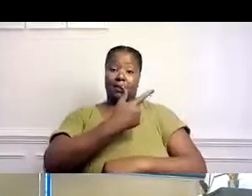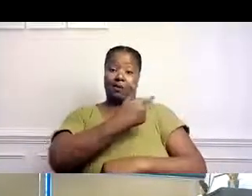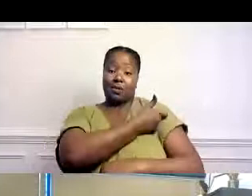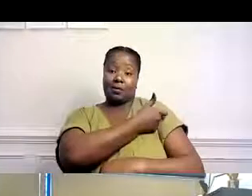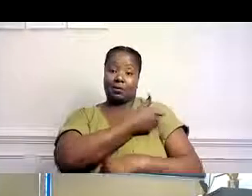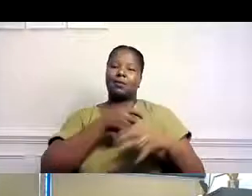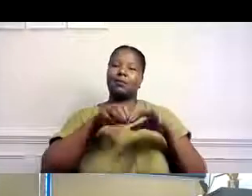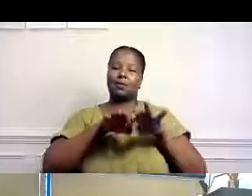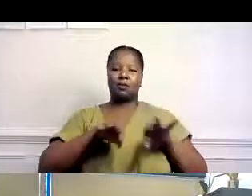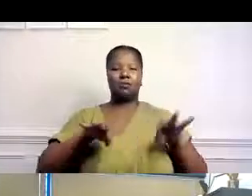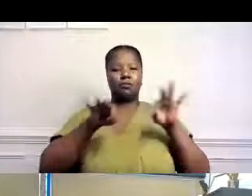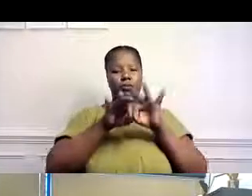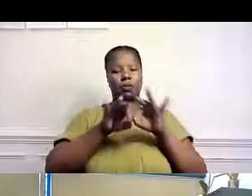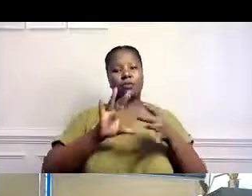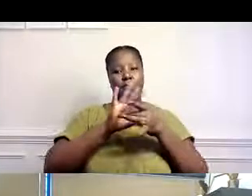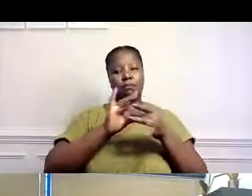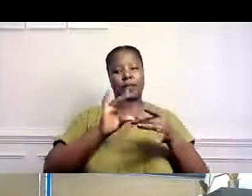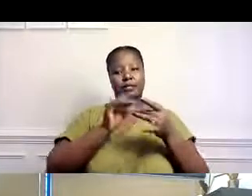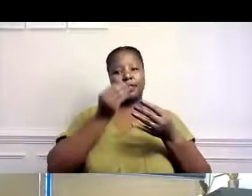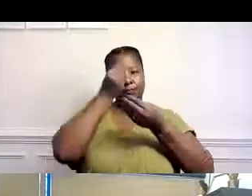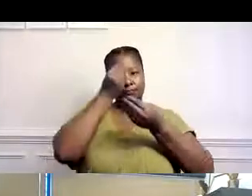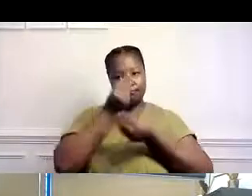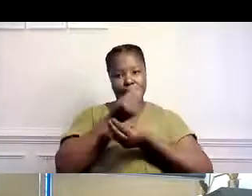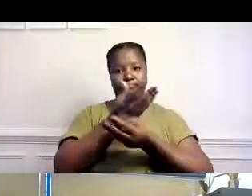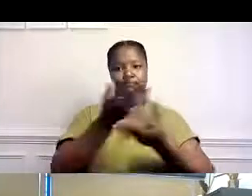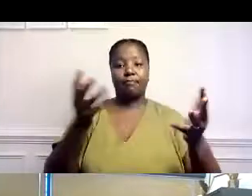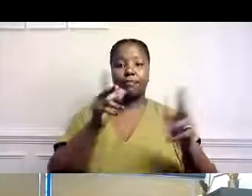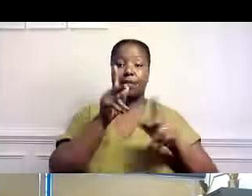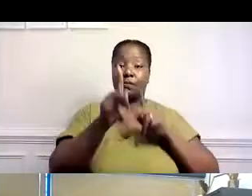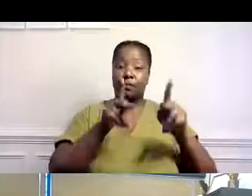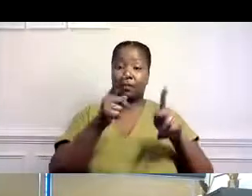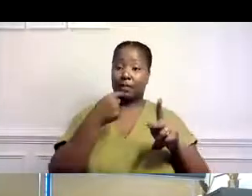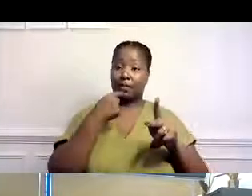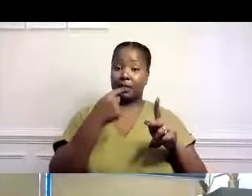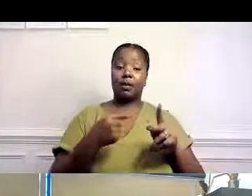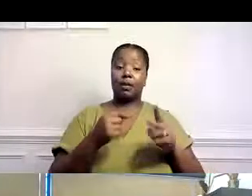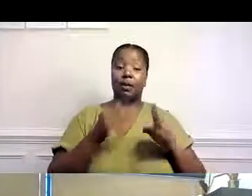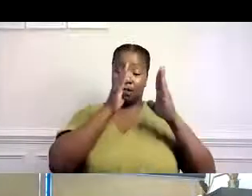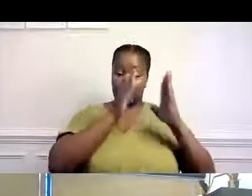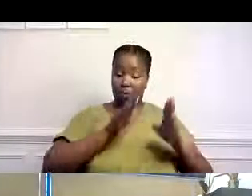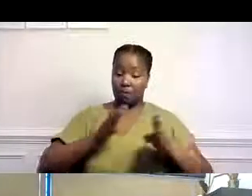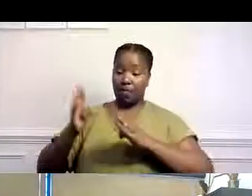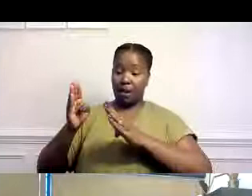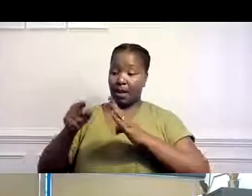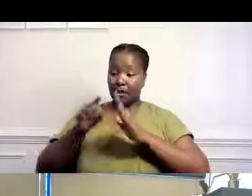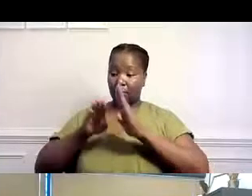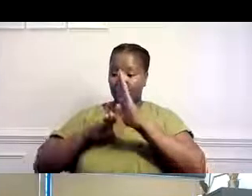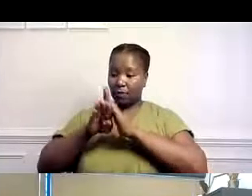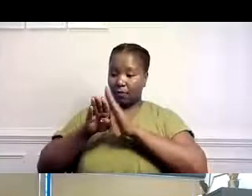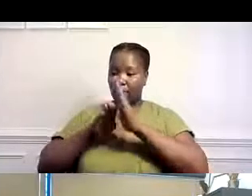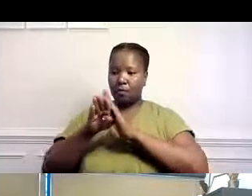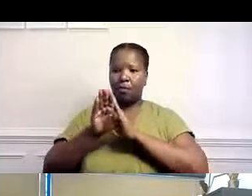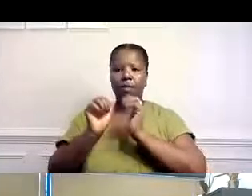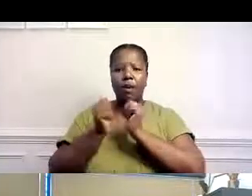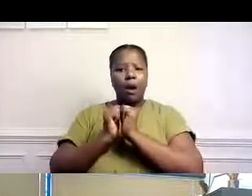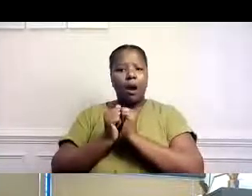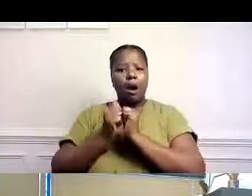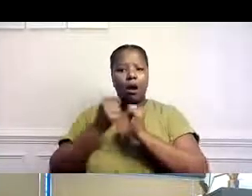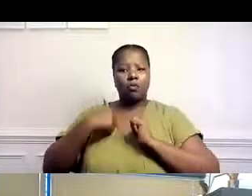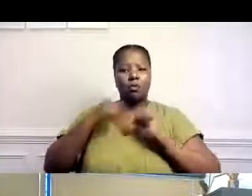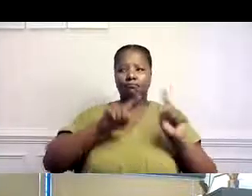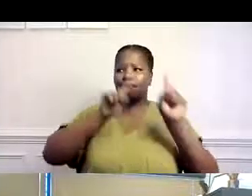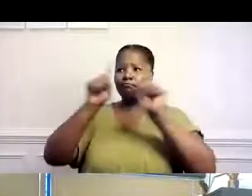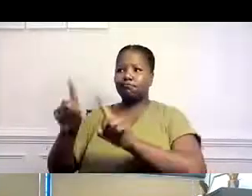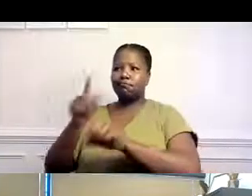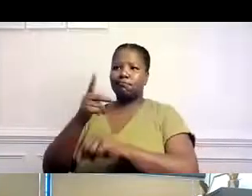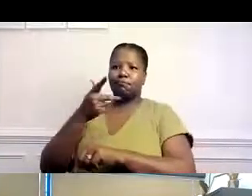Puntos claves para la vacuna. Creo que es importantísimo en cuanto se desarrolle un plano, en cuanto se comuniquen